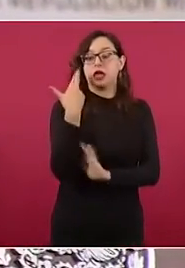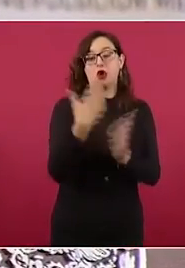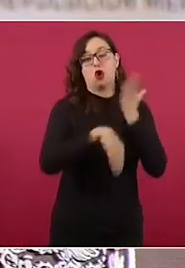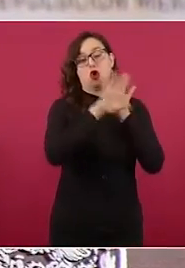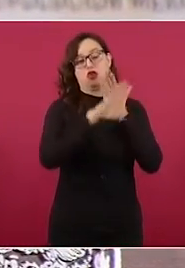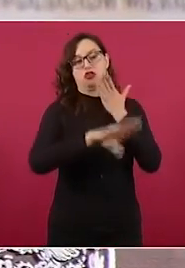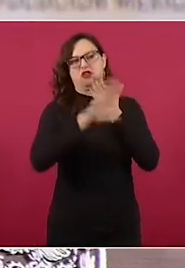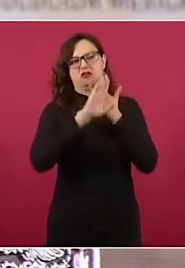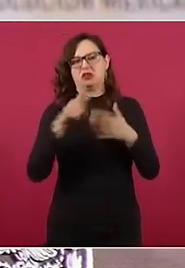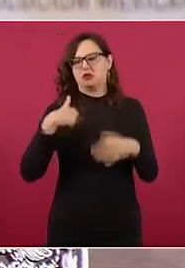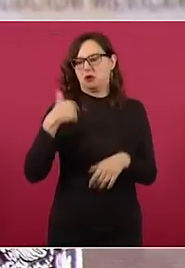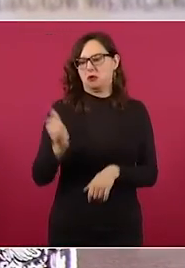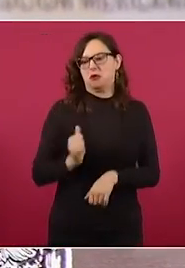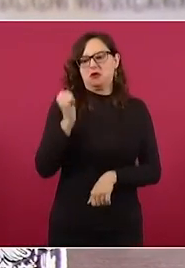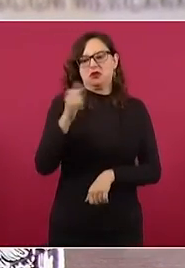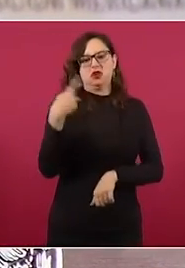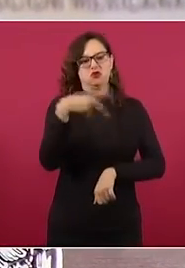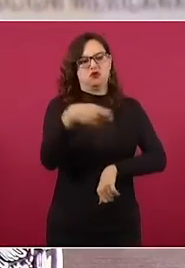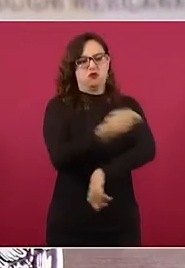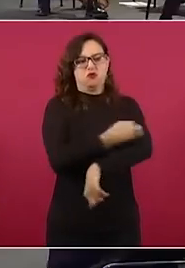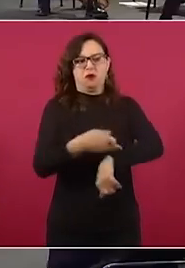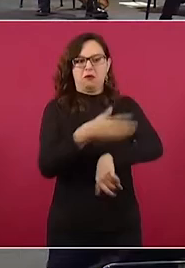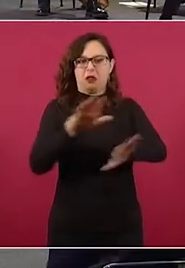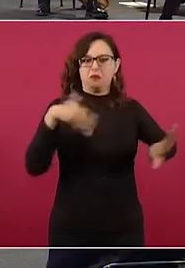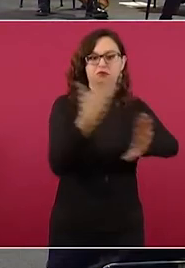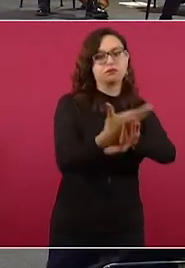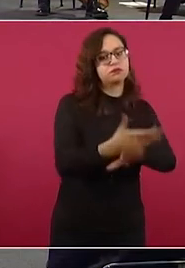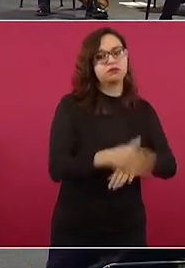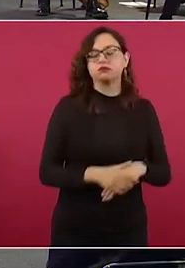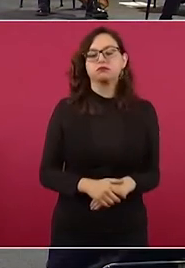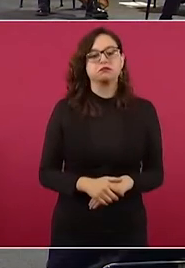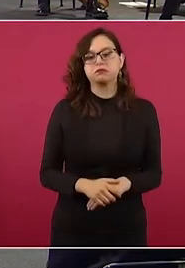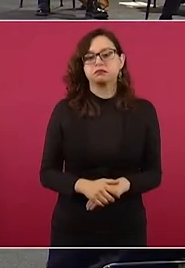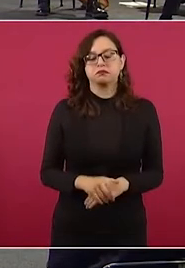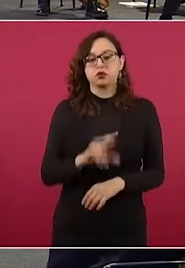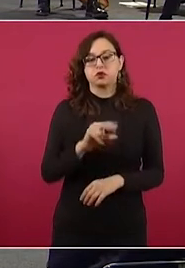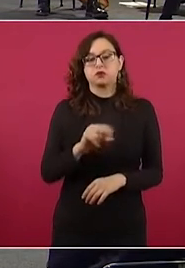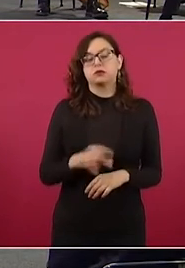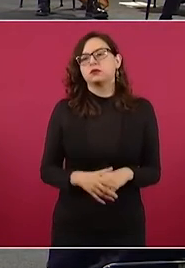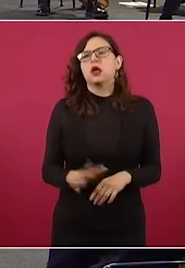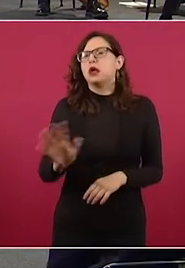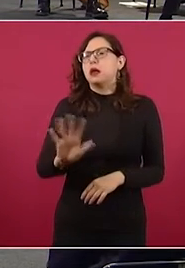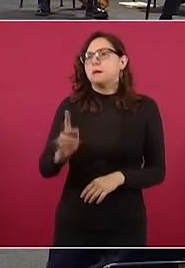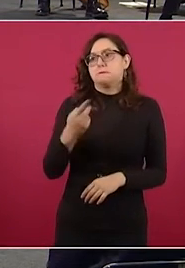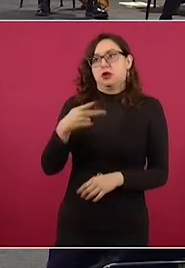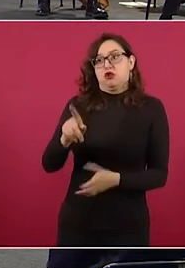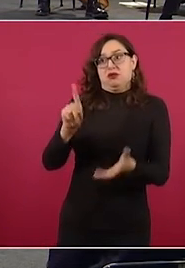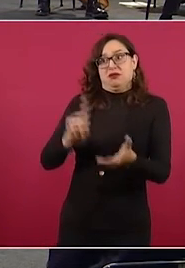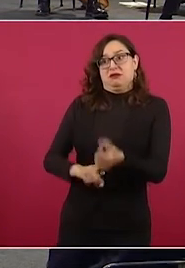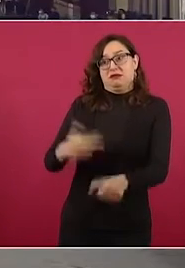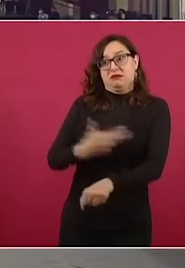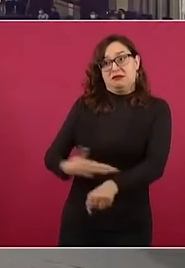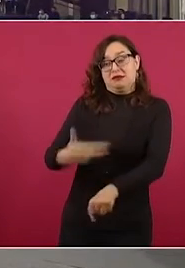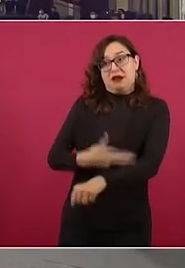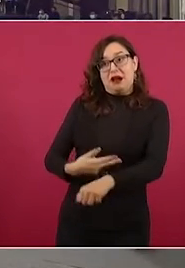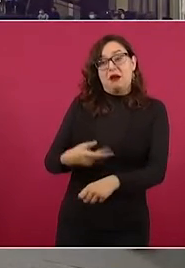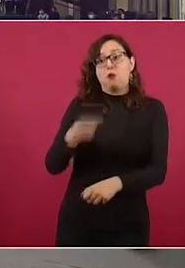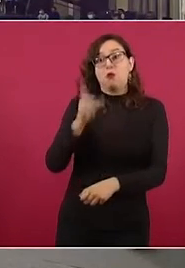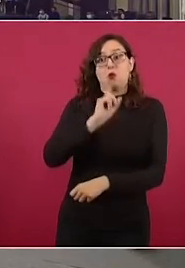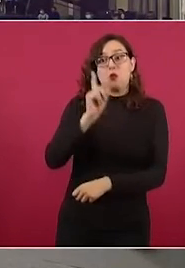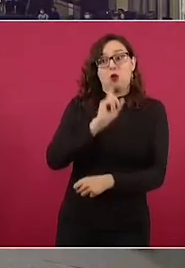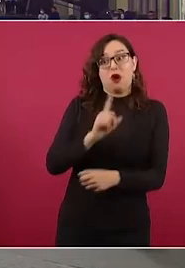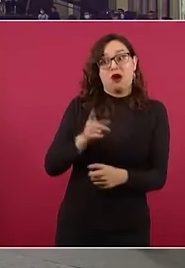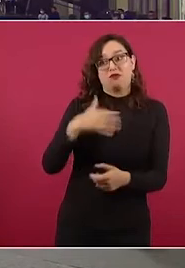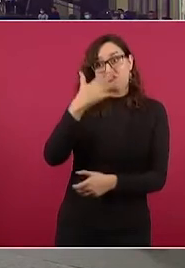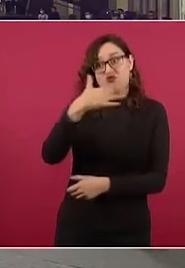atacan. No es mi estilo eso. Sólo en referencia a las operaciones que han salido y a las irregularidades que se han dado a